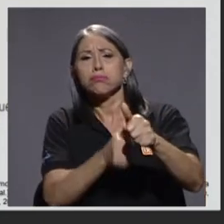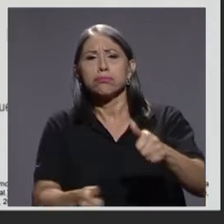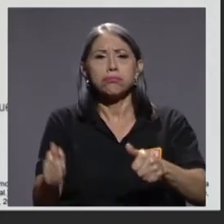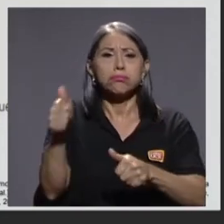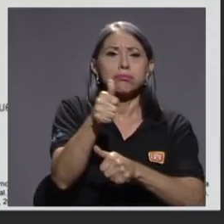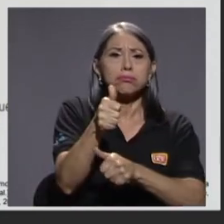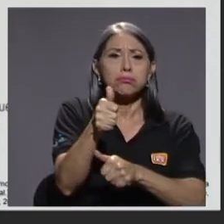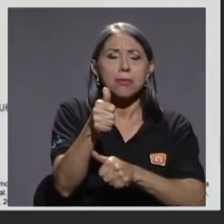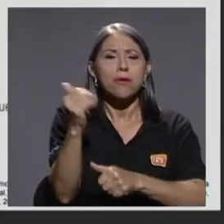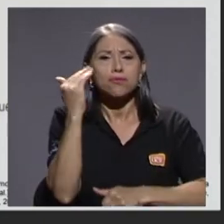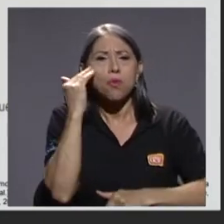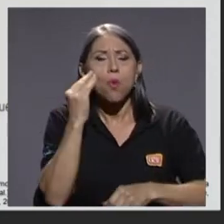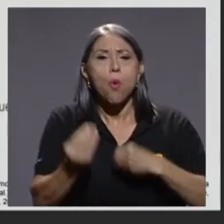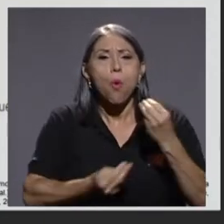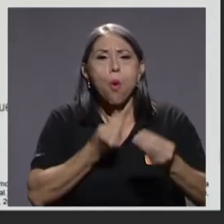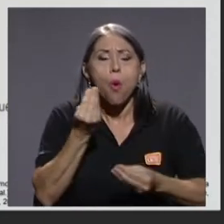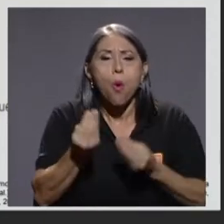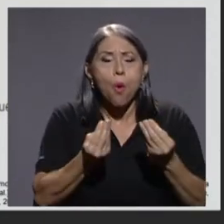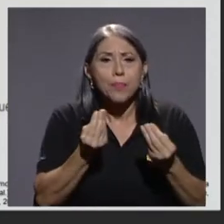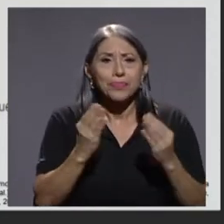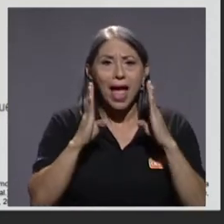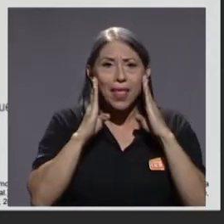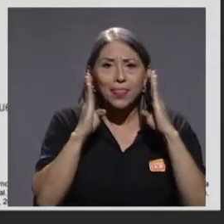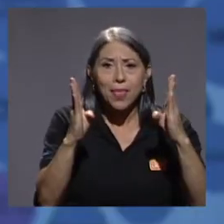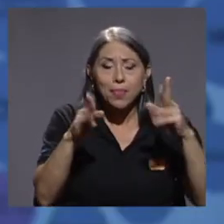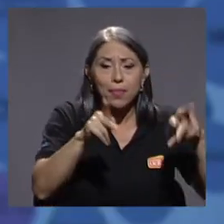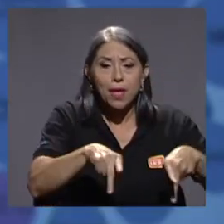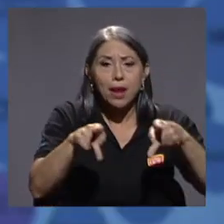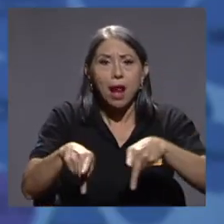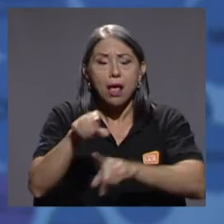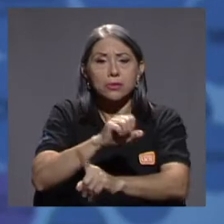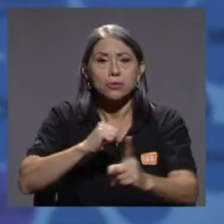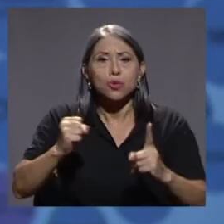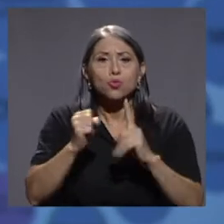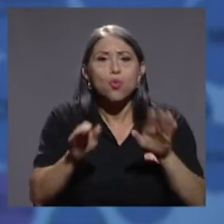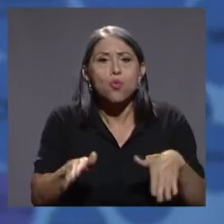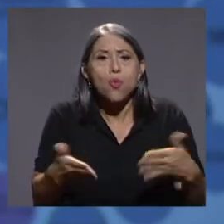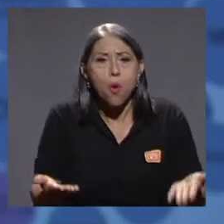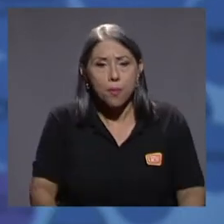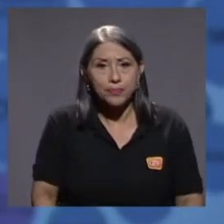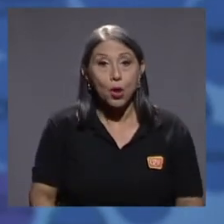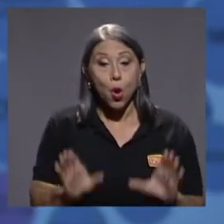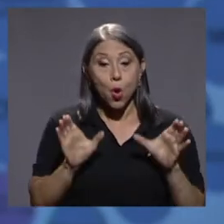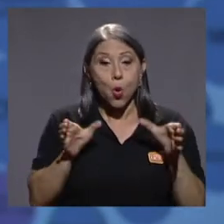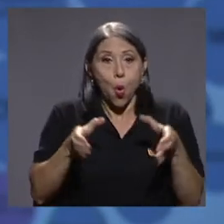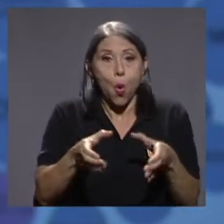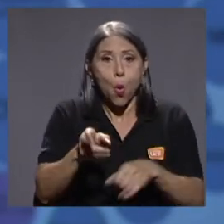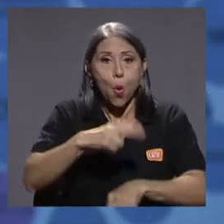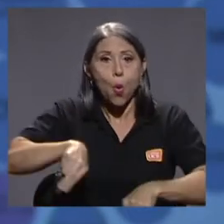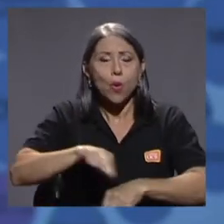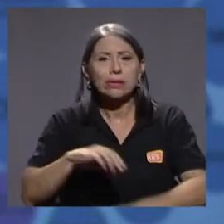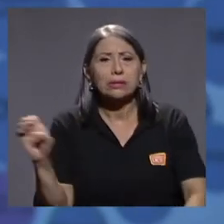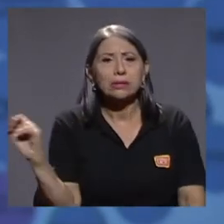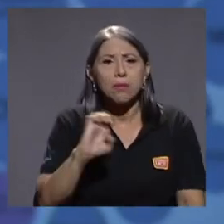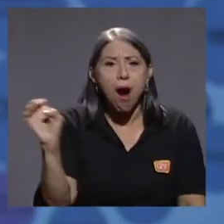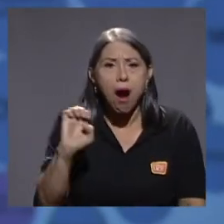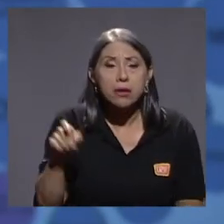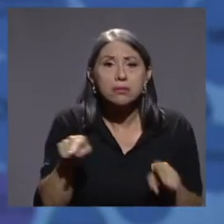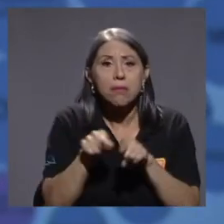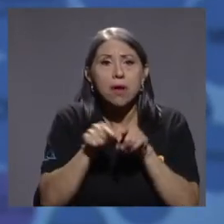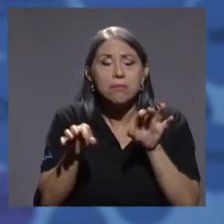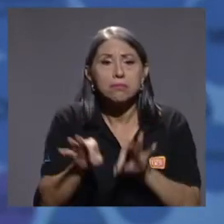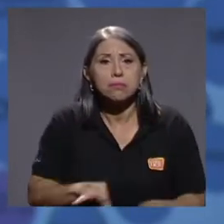debemos atender la sociedad. La Comisión Nacional de Emergencias también ha tomado un papel relevante